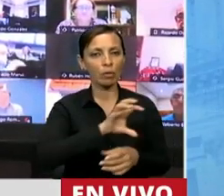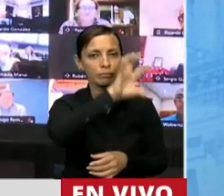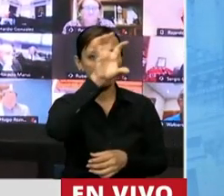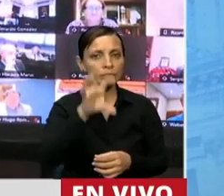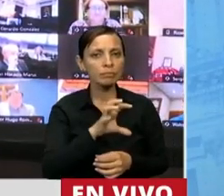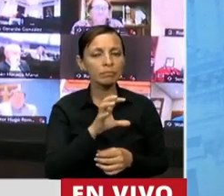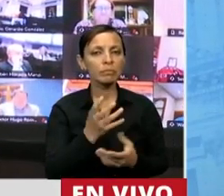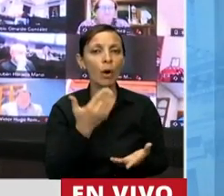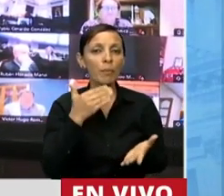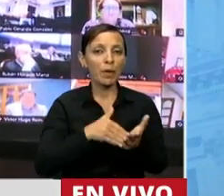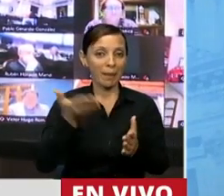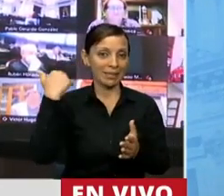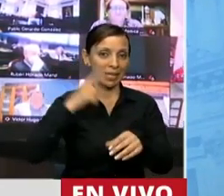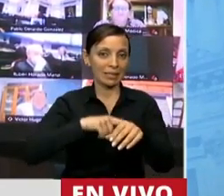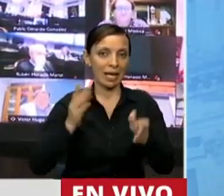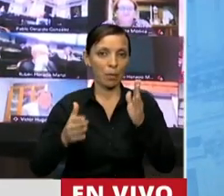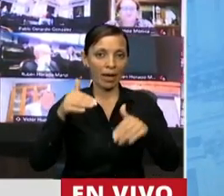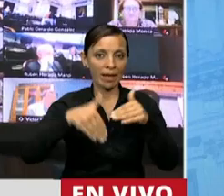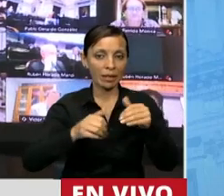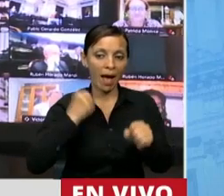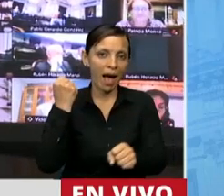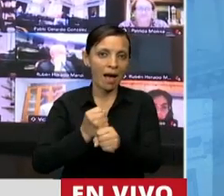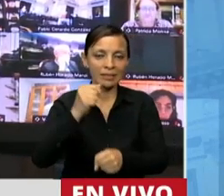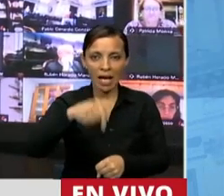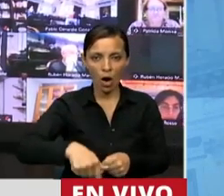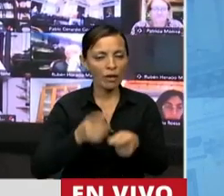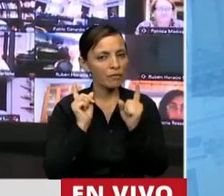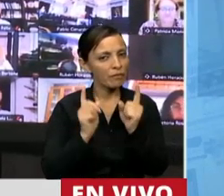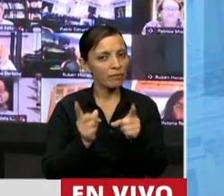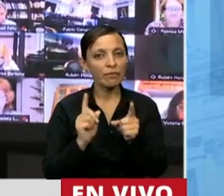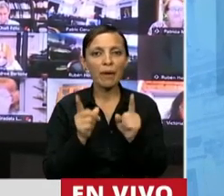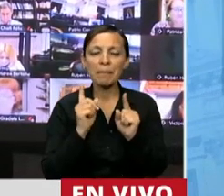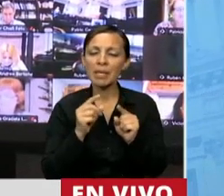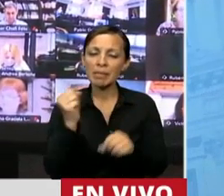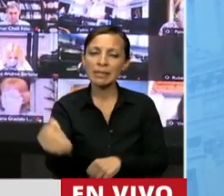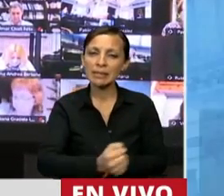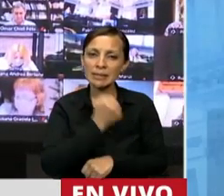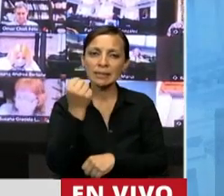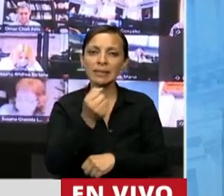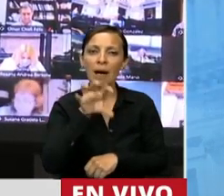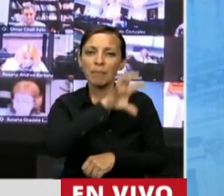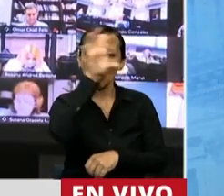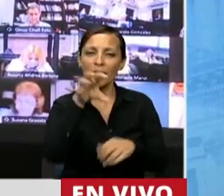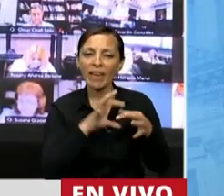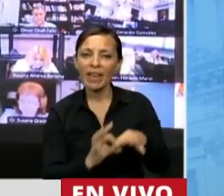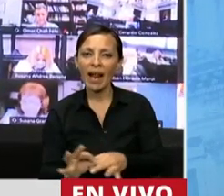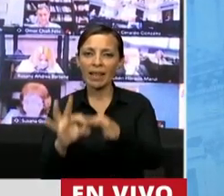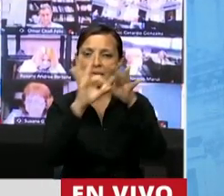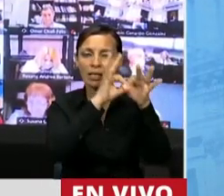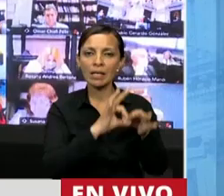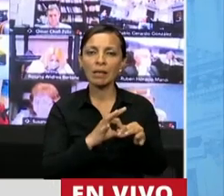las promesas electorales a hoy, el día que estamos en el ejercicio del gobierno, de cumplir con lo que se